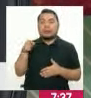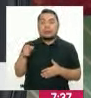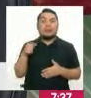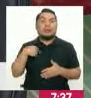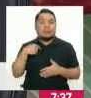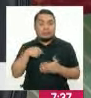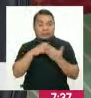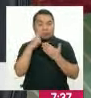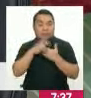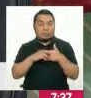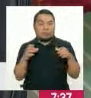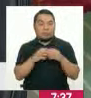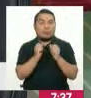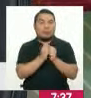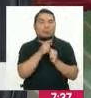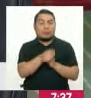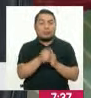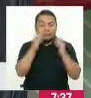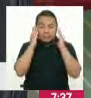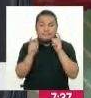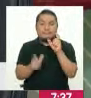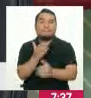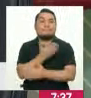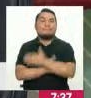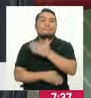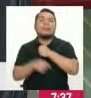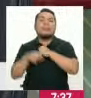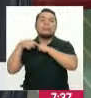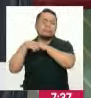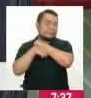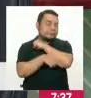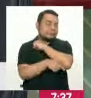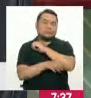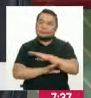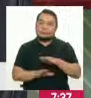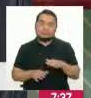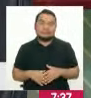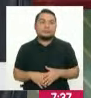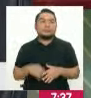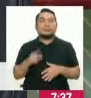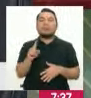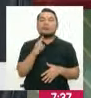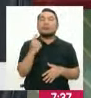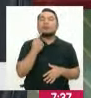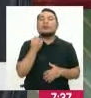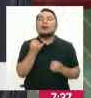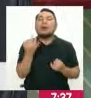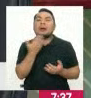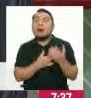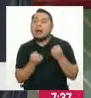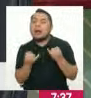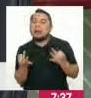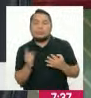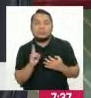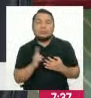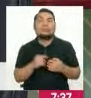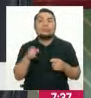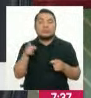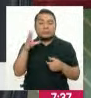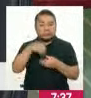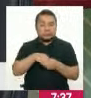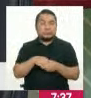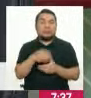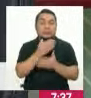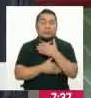atiende a las personas que tienen una discapacidad severa. Es decir, no es solo algún tipo de discapacidad, sino dentro de la